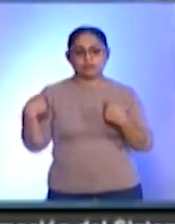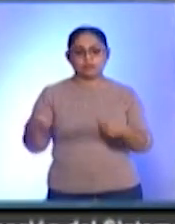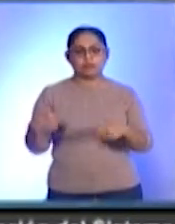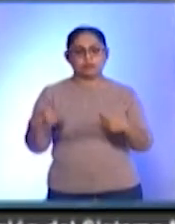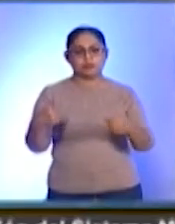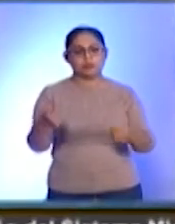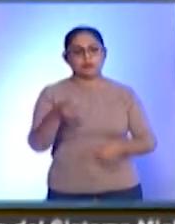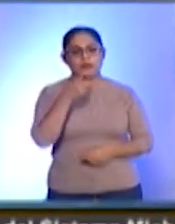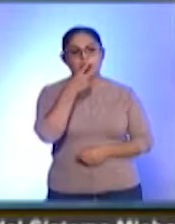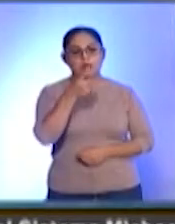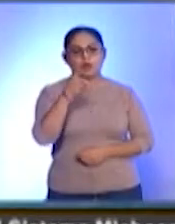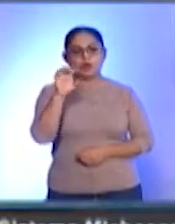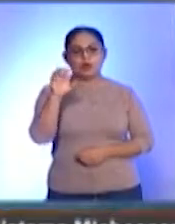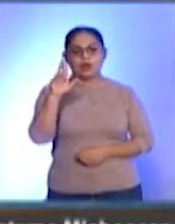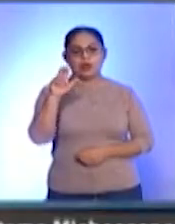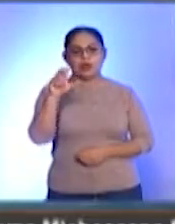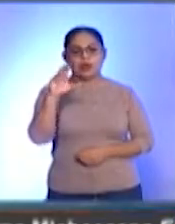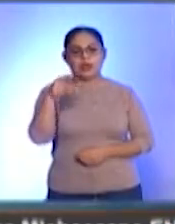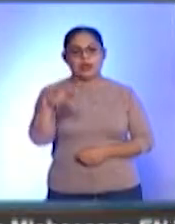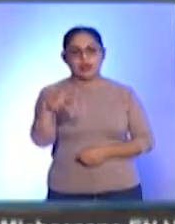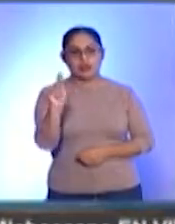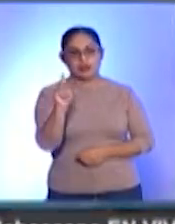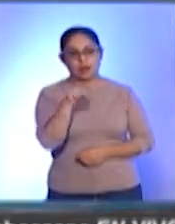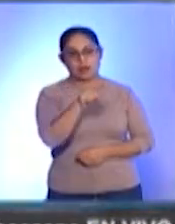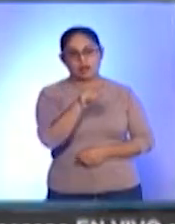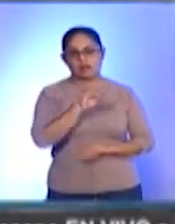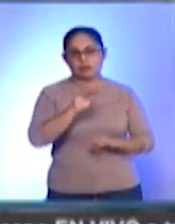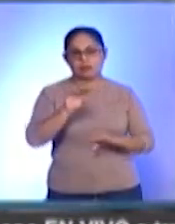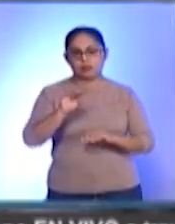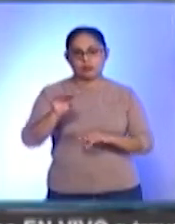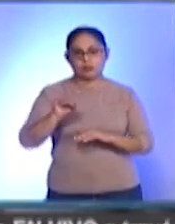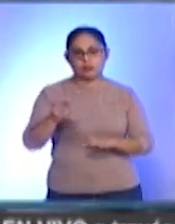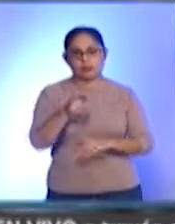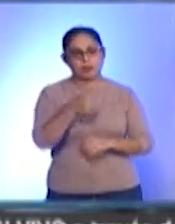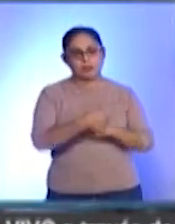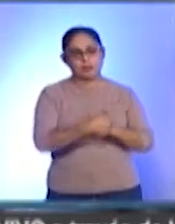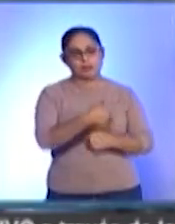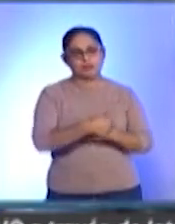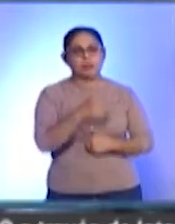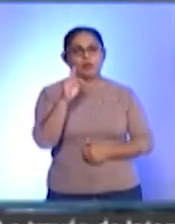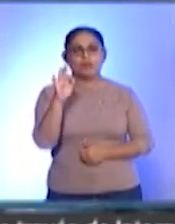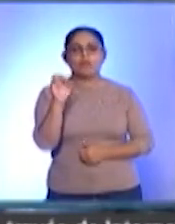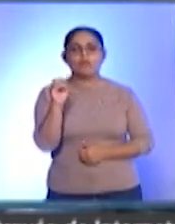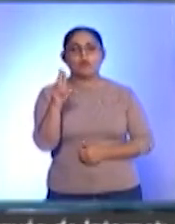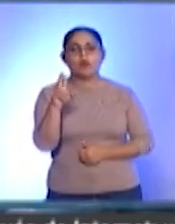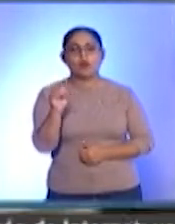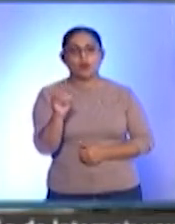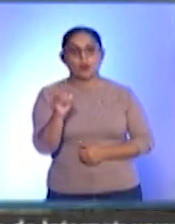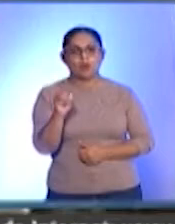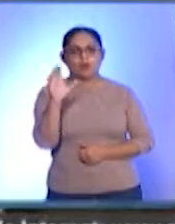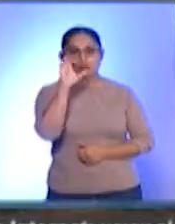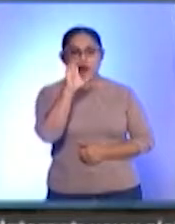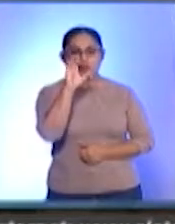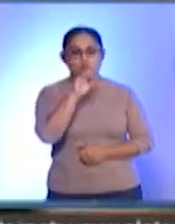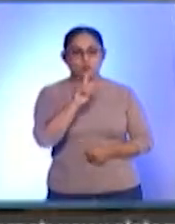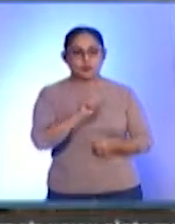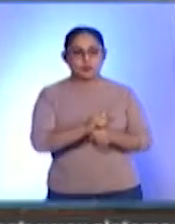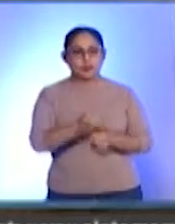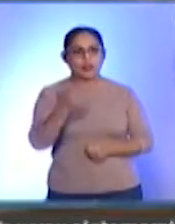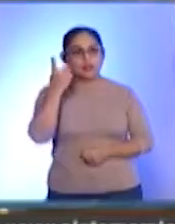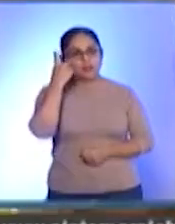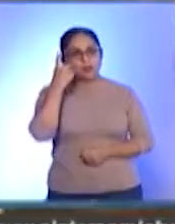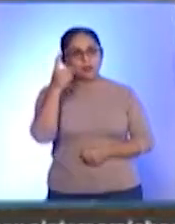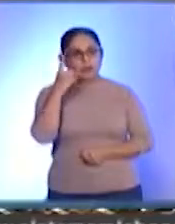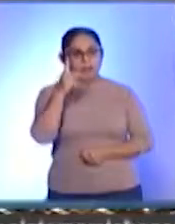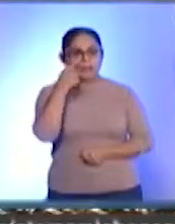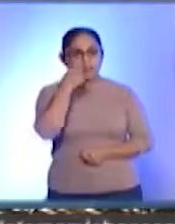Cruz Lucas, promotor de la Pirecua, al participar en el foro Salvaguardia del Patrimonio Cultural de los Pueblos y Comunidades Indígenas